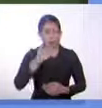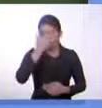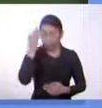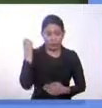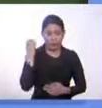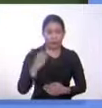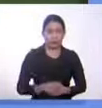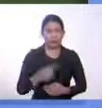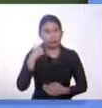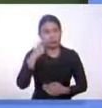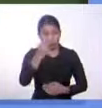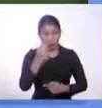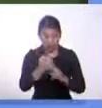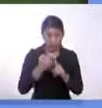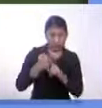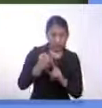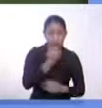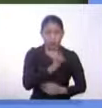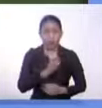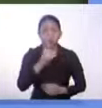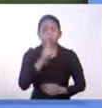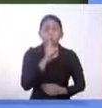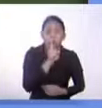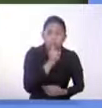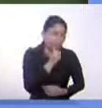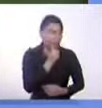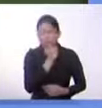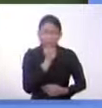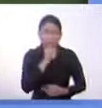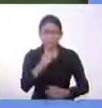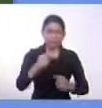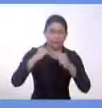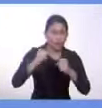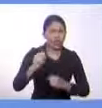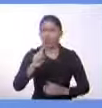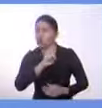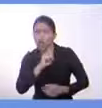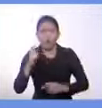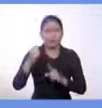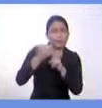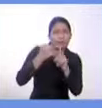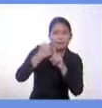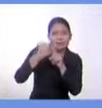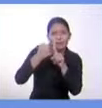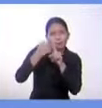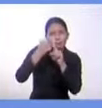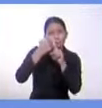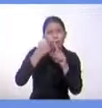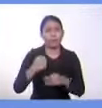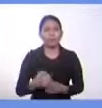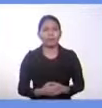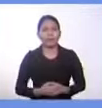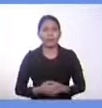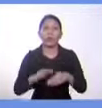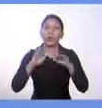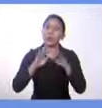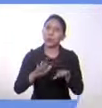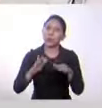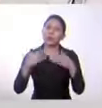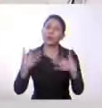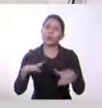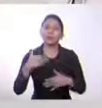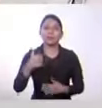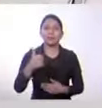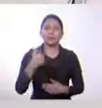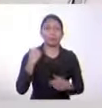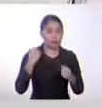si tú sufres de bullying, no te quedes callado. Y desde hoy, digámosle no al bullying. Gracias Kenney. Qué importante estas